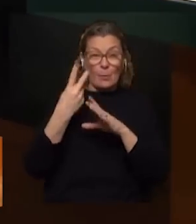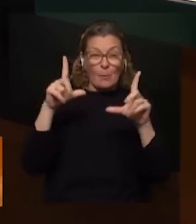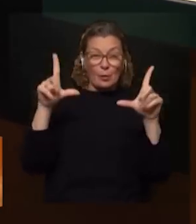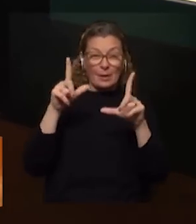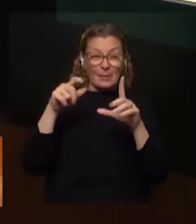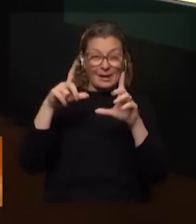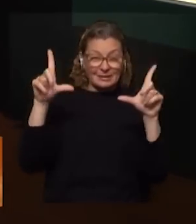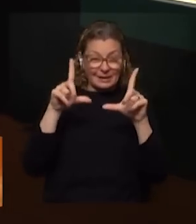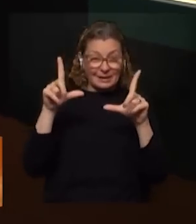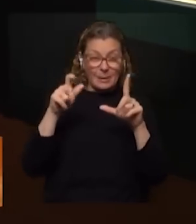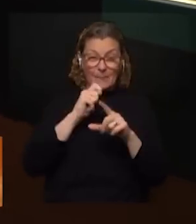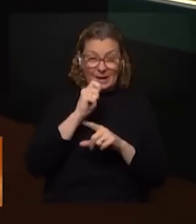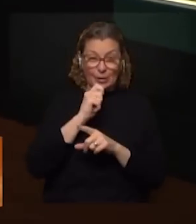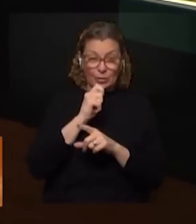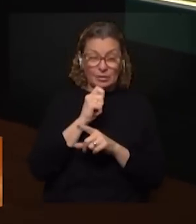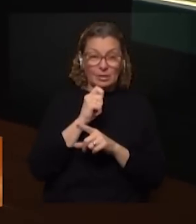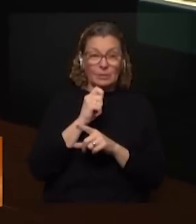periodístico,